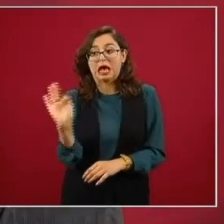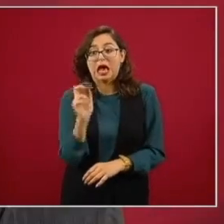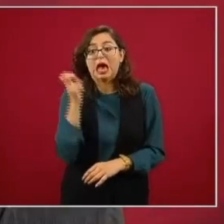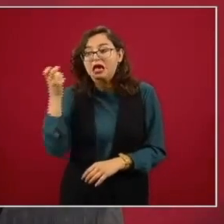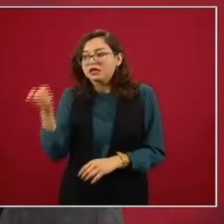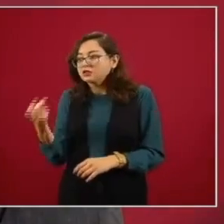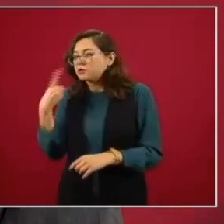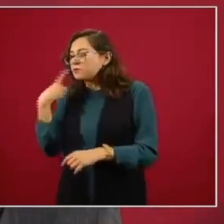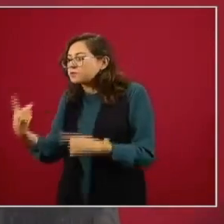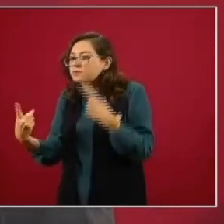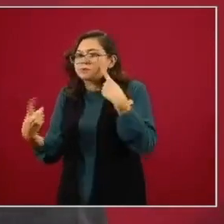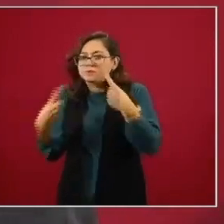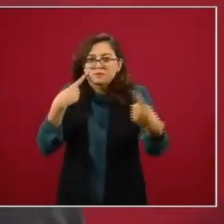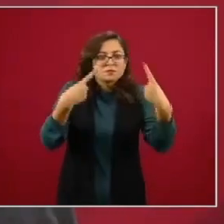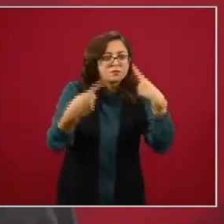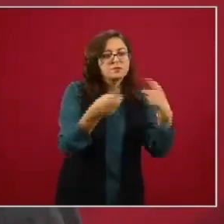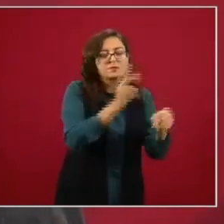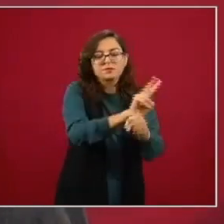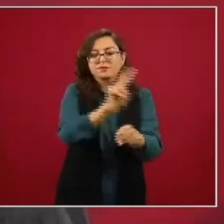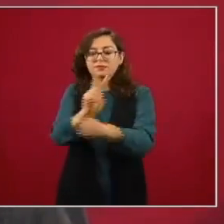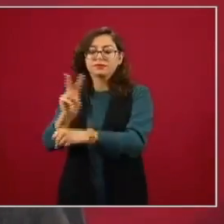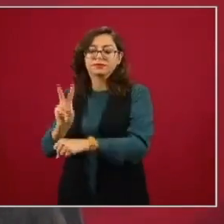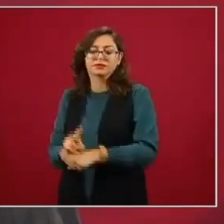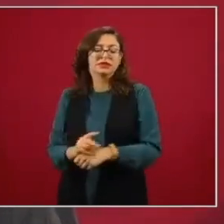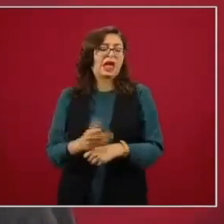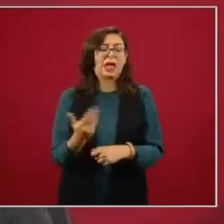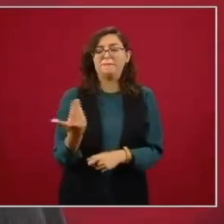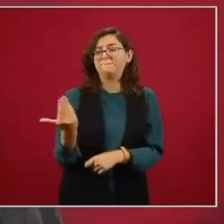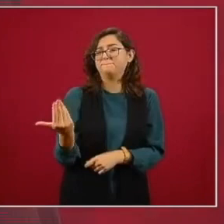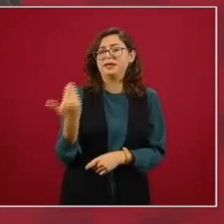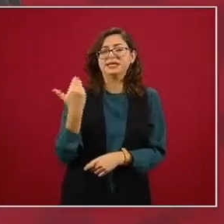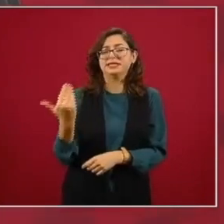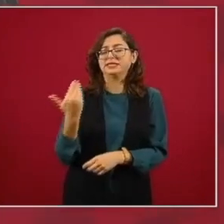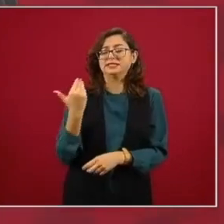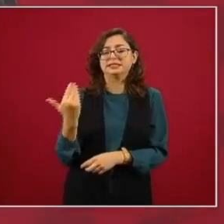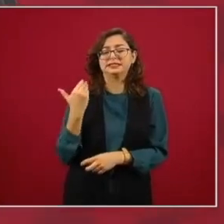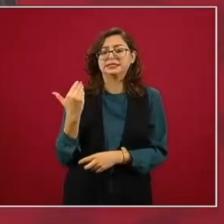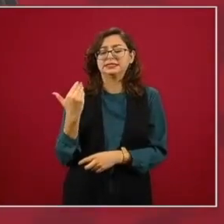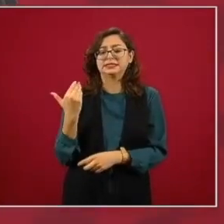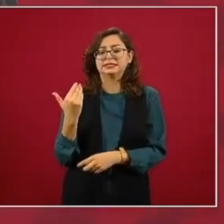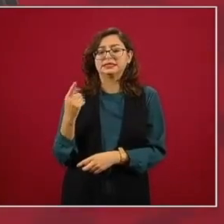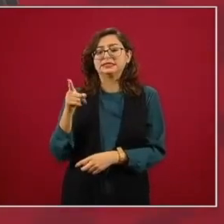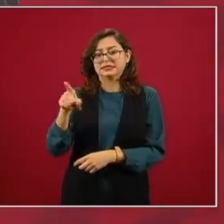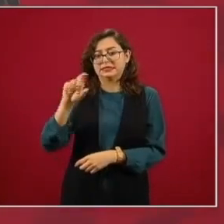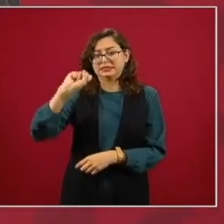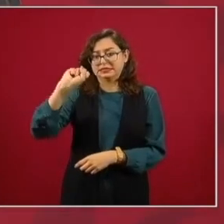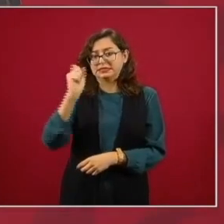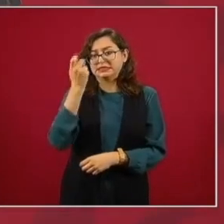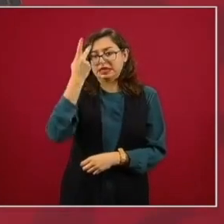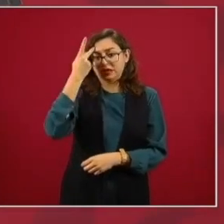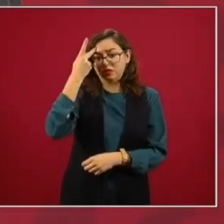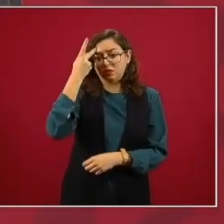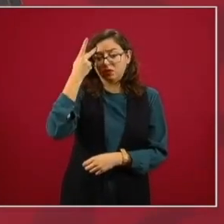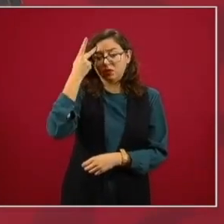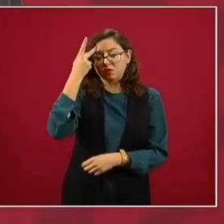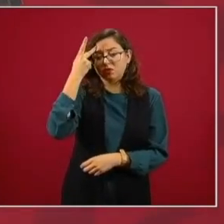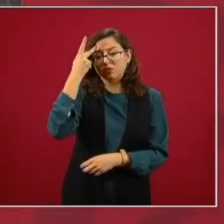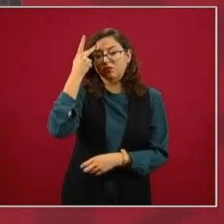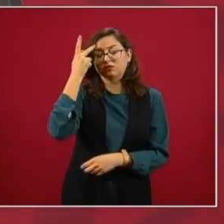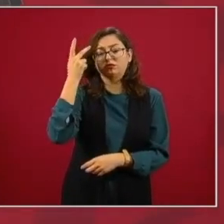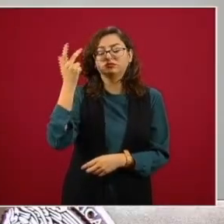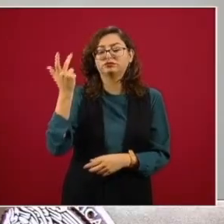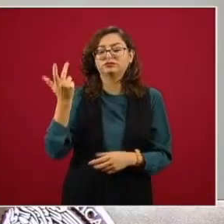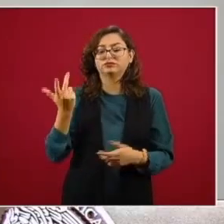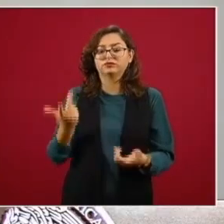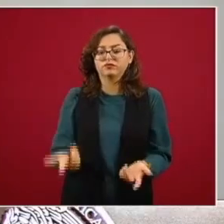nos pasó hace poco en San Luis Potosí se